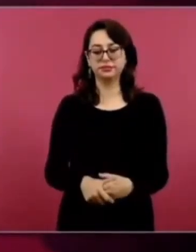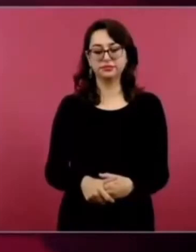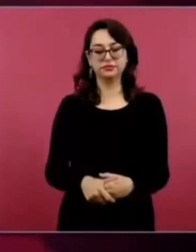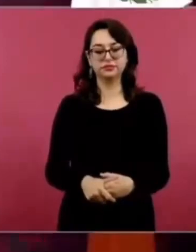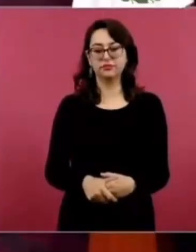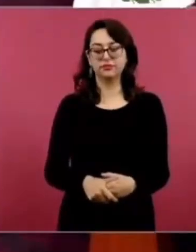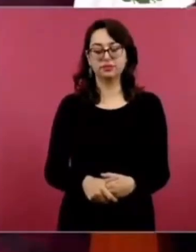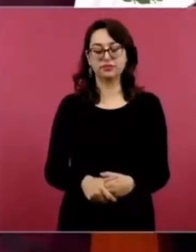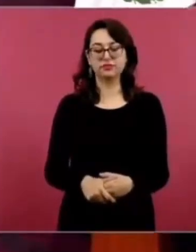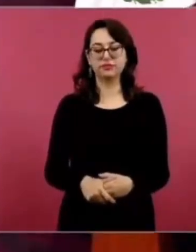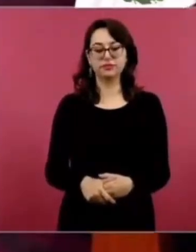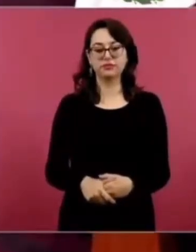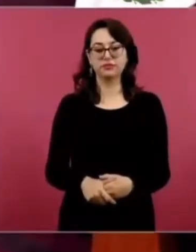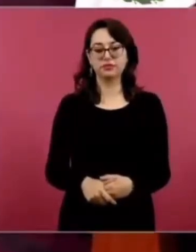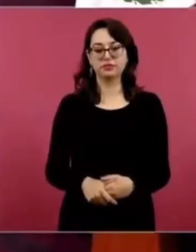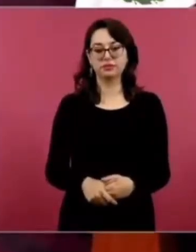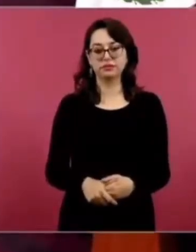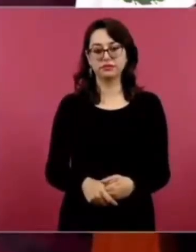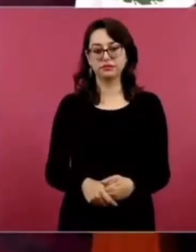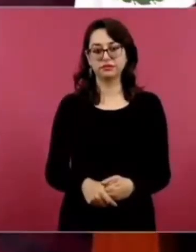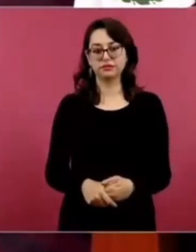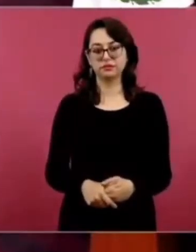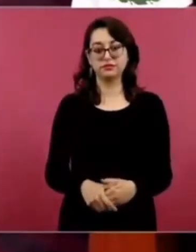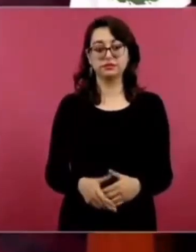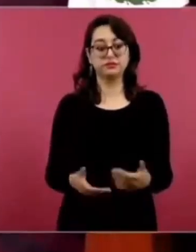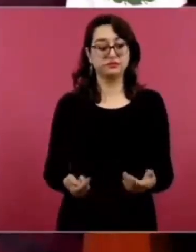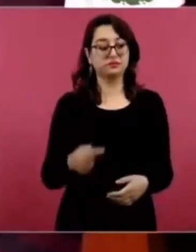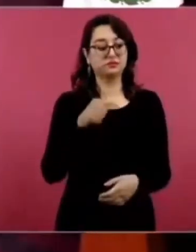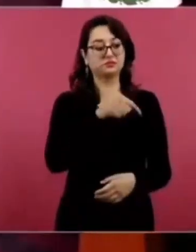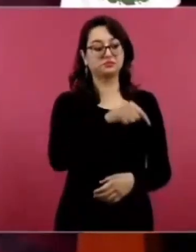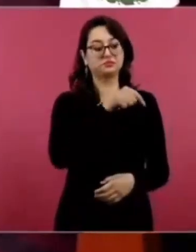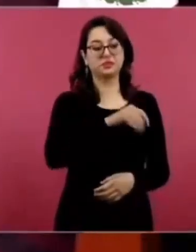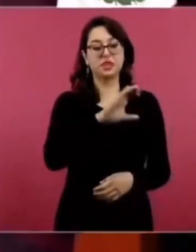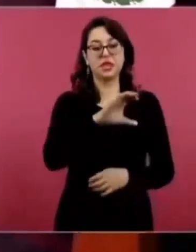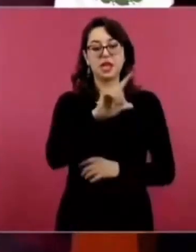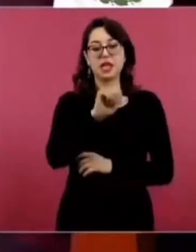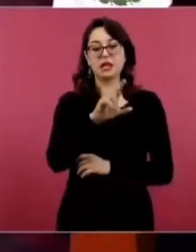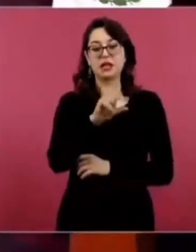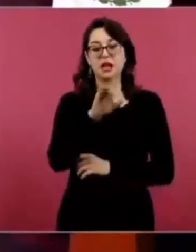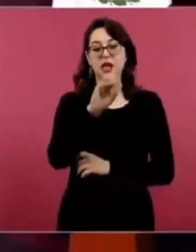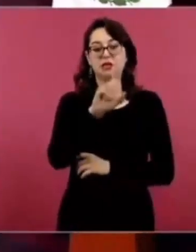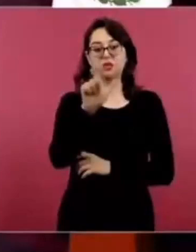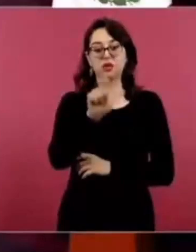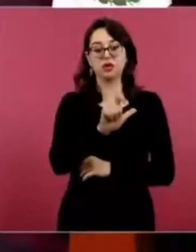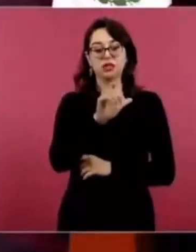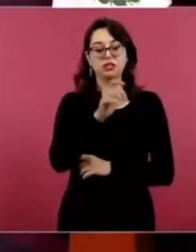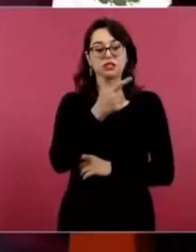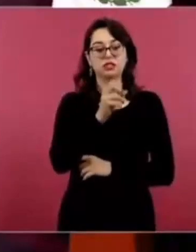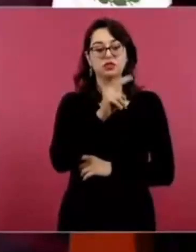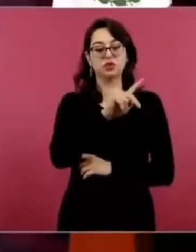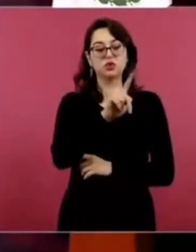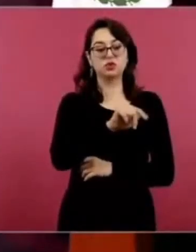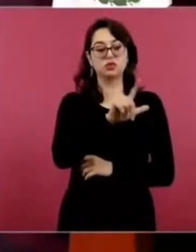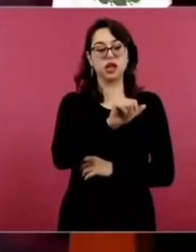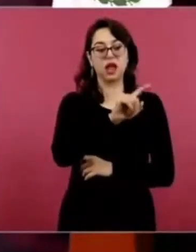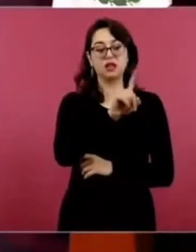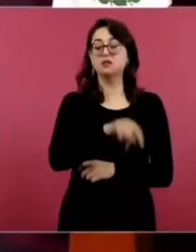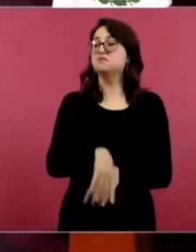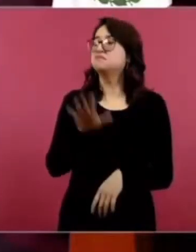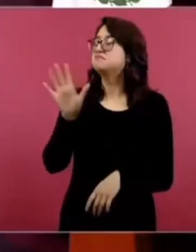Y le siguen creyendo a Claudio X. González de que se está destruyendo el país.